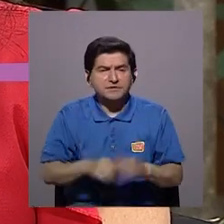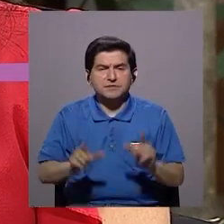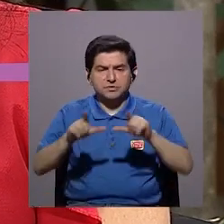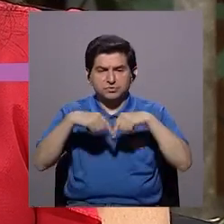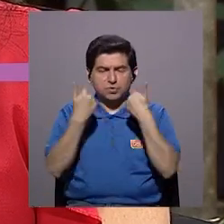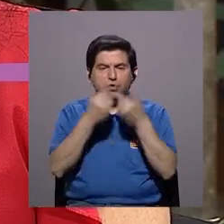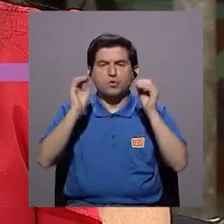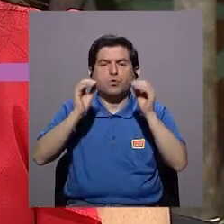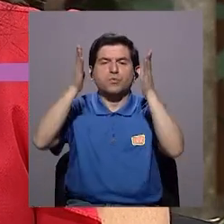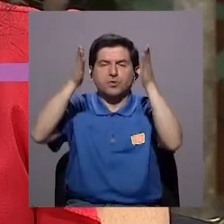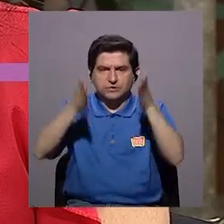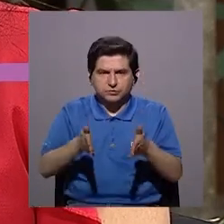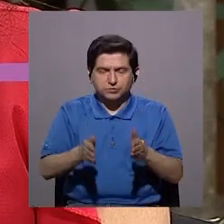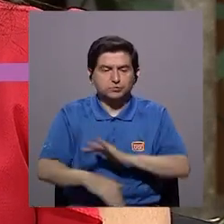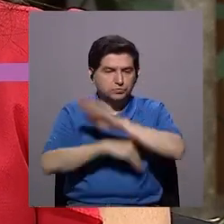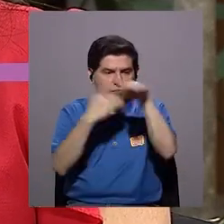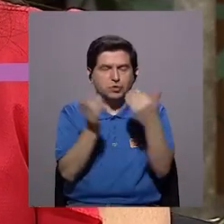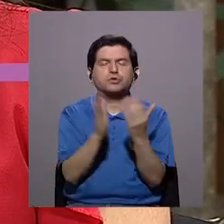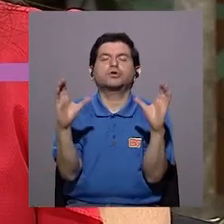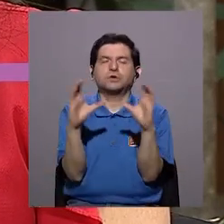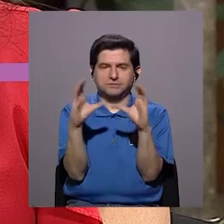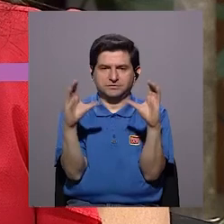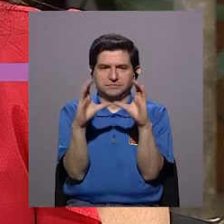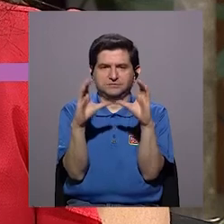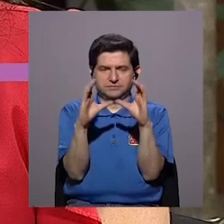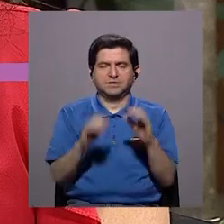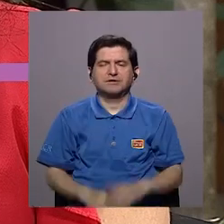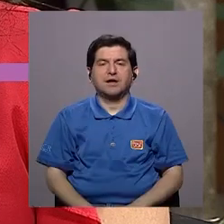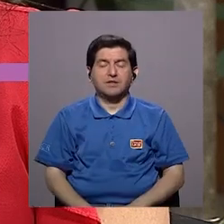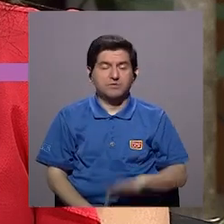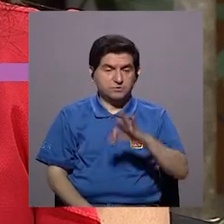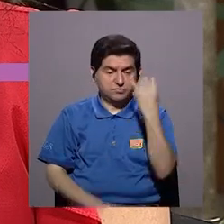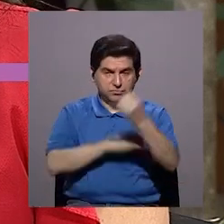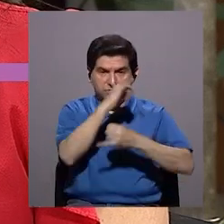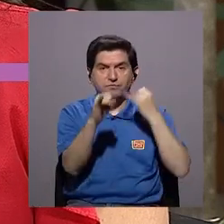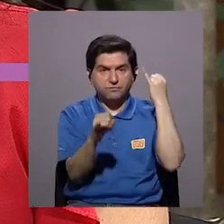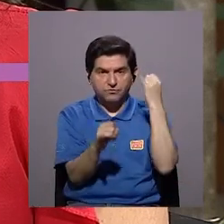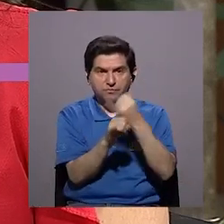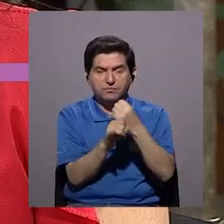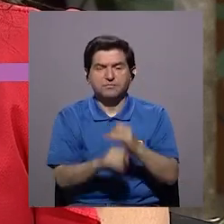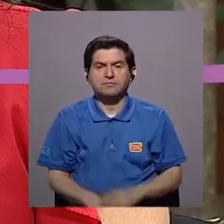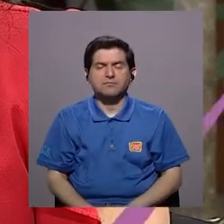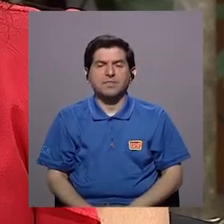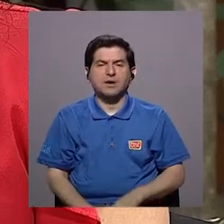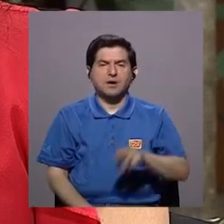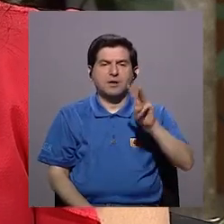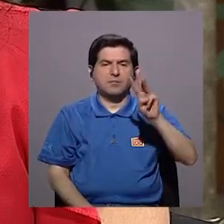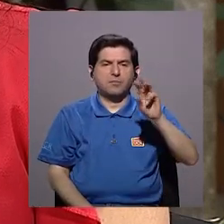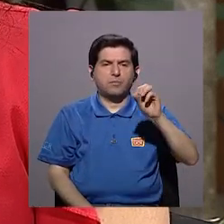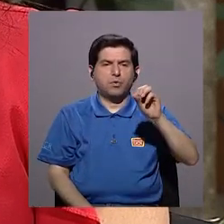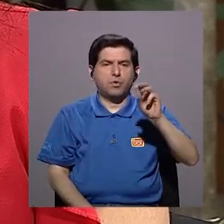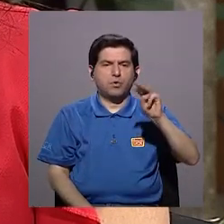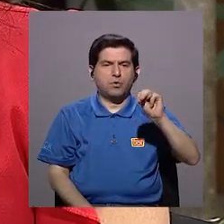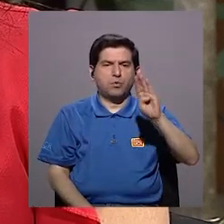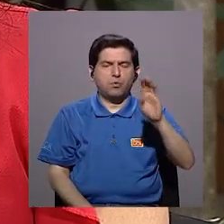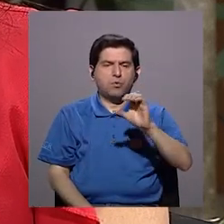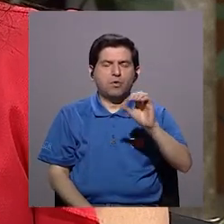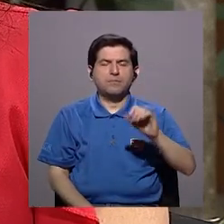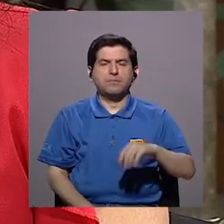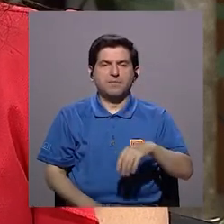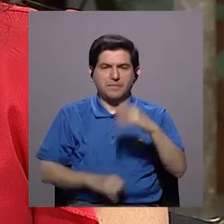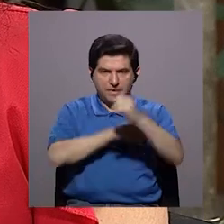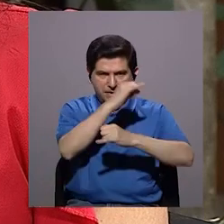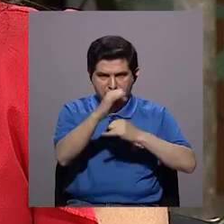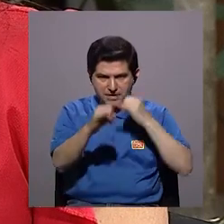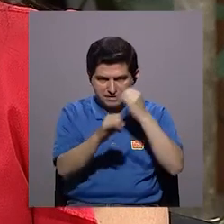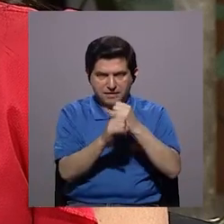que hace es un grupo de instructores, todos ellos certificados, certificados a nivel internacional, por WOM Internacional, cuya sede